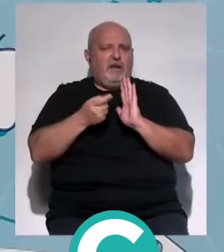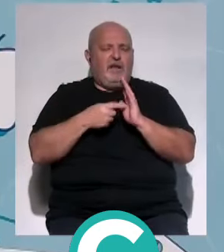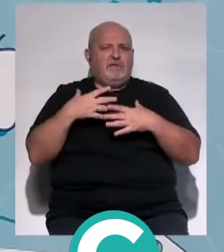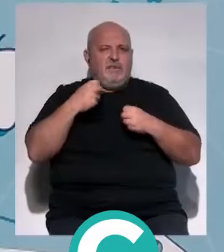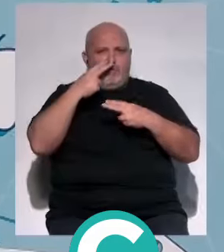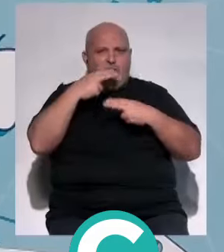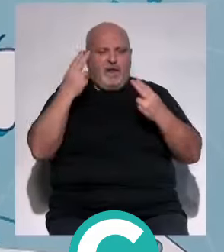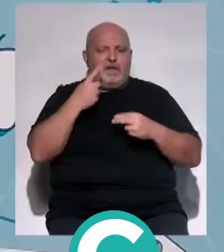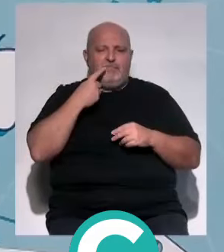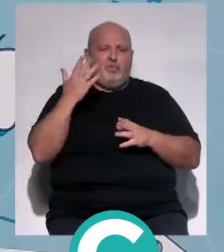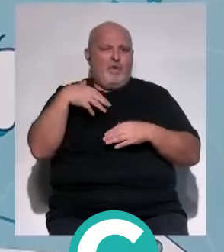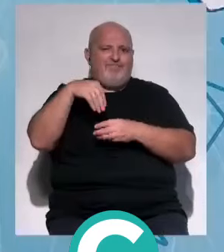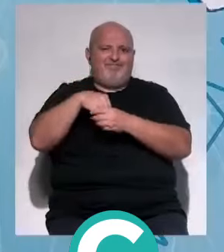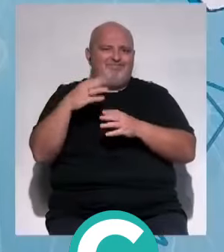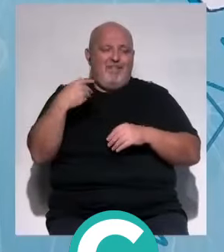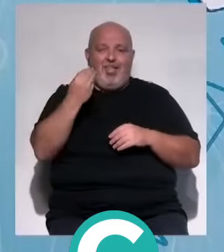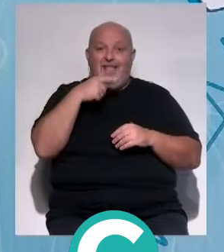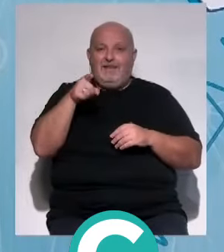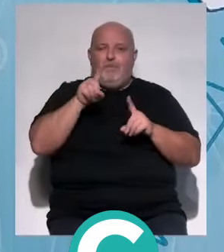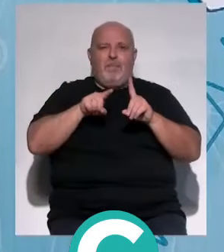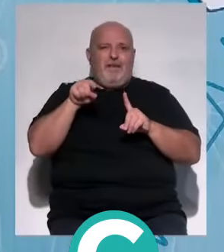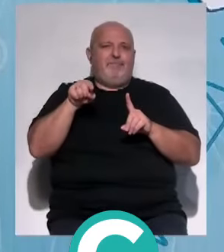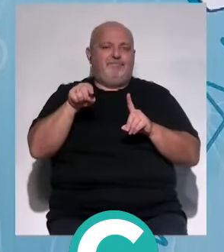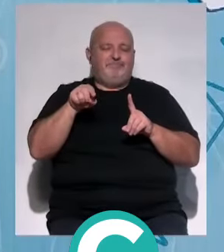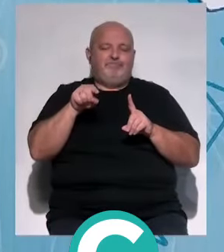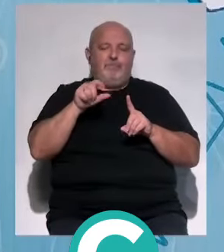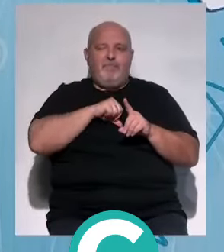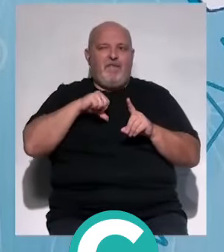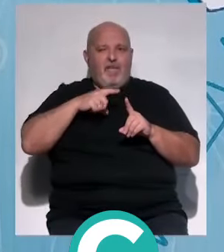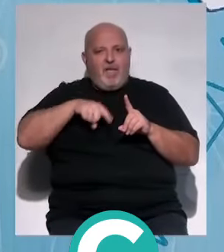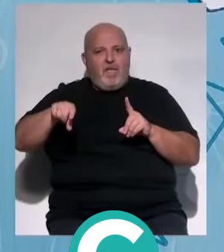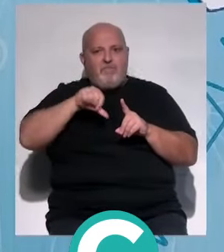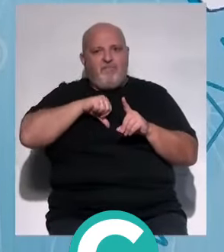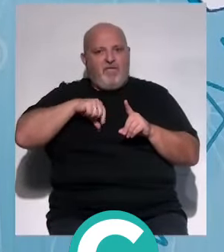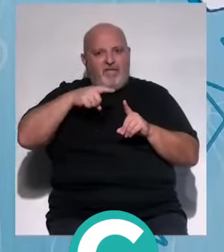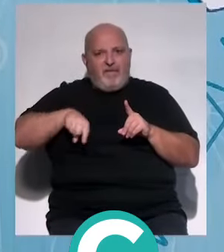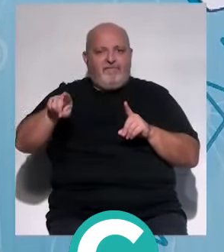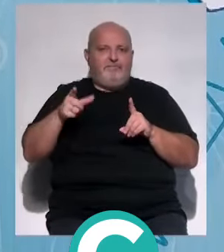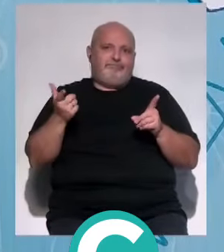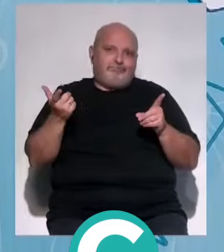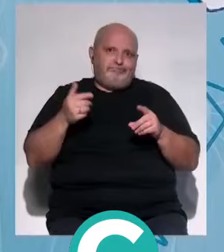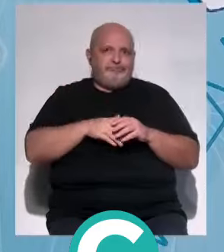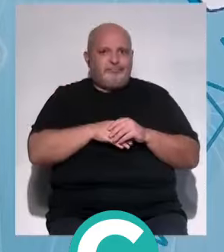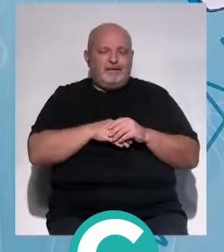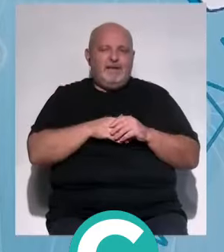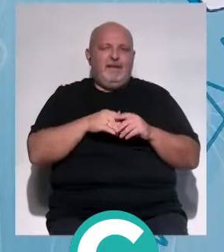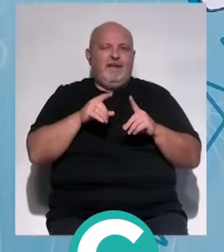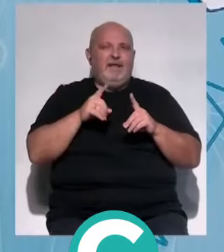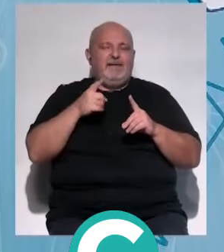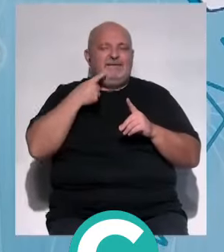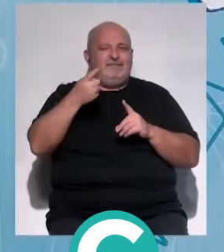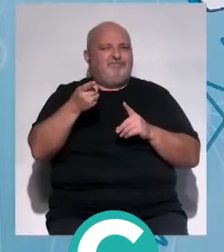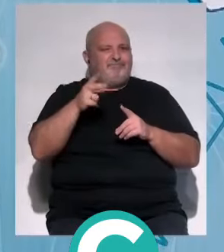sanidad pública? No. Es verdad que se la tienen que buscar de forma privada. Te pueden dar, como yo digo, que siempre además lo